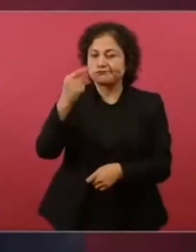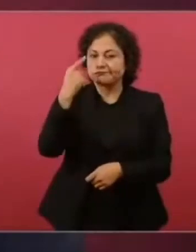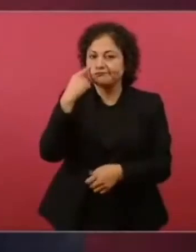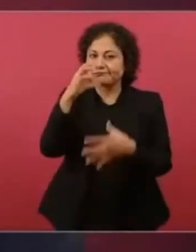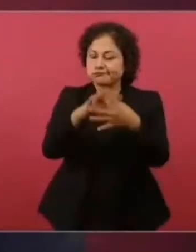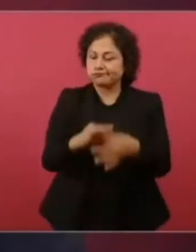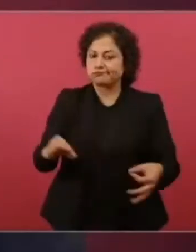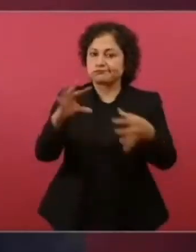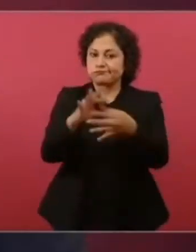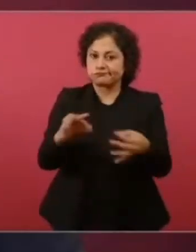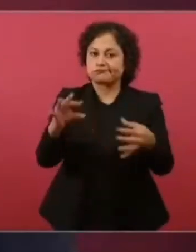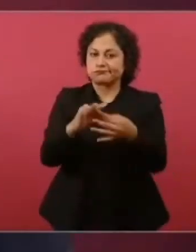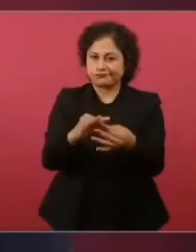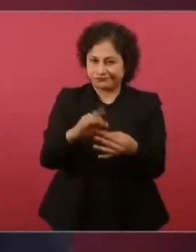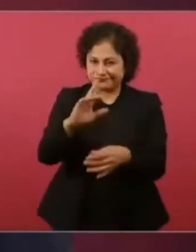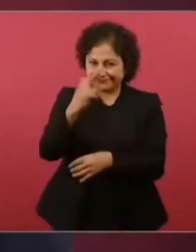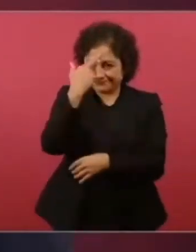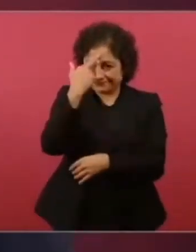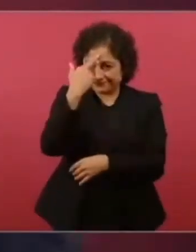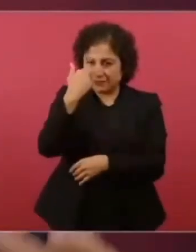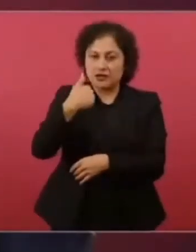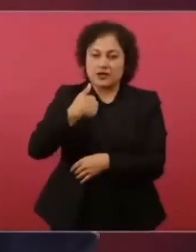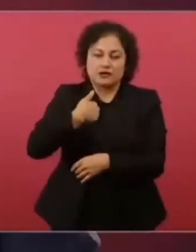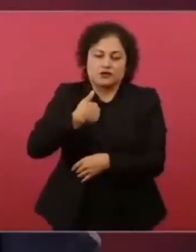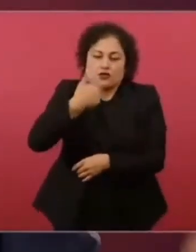Prieto y